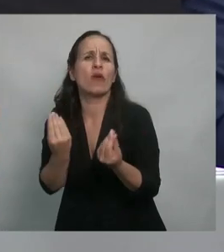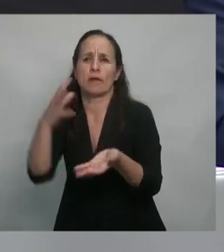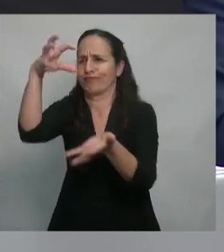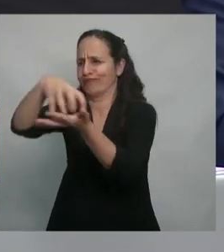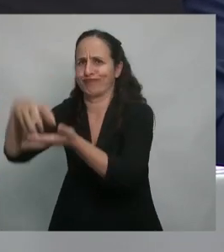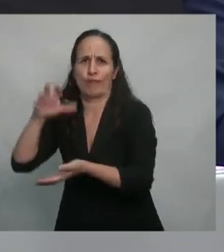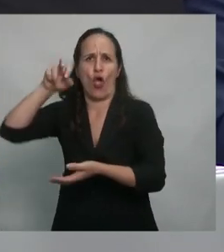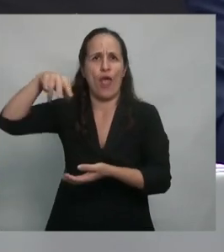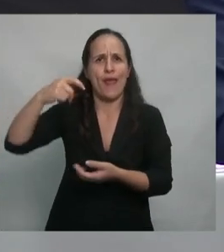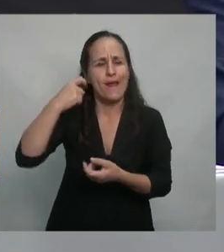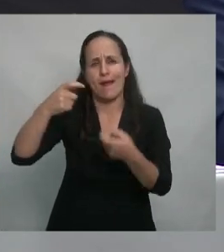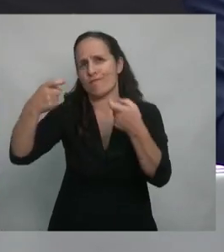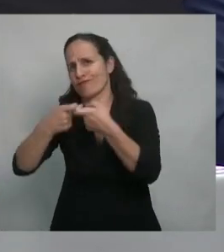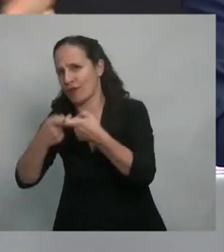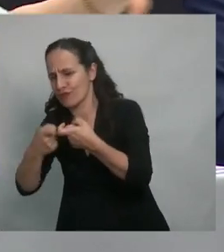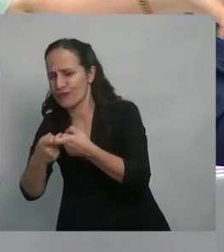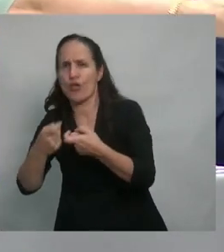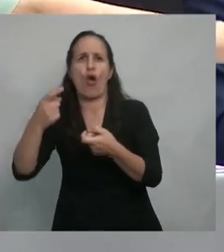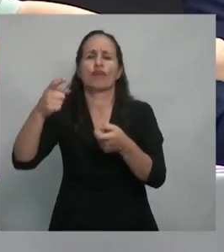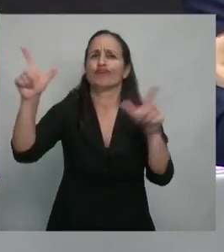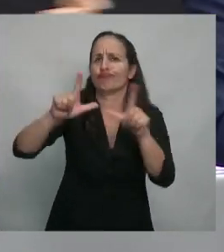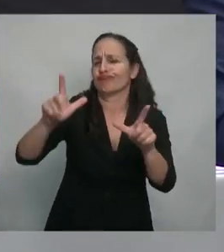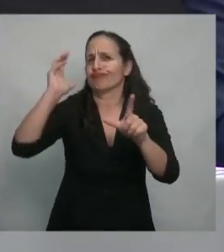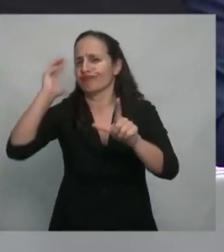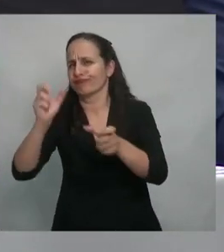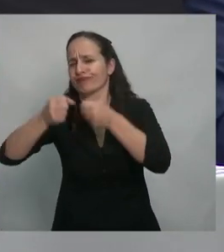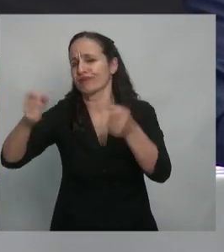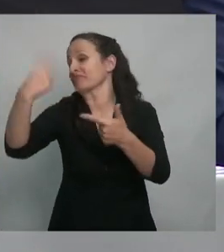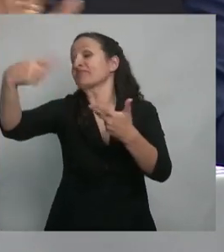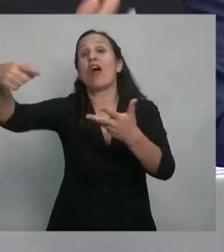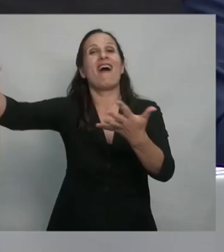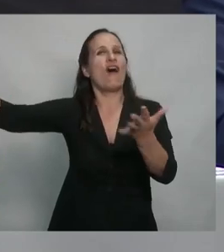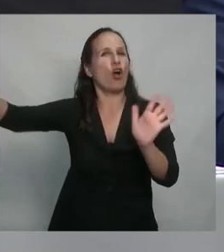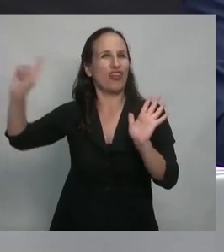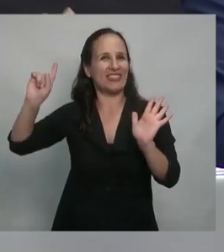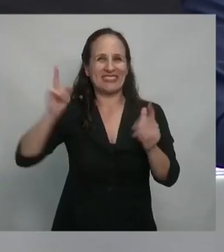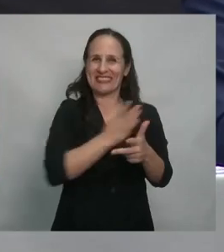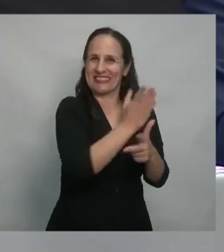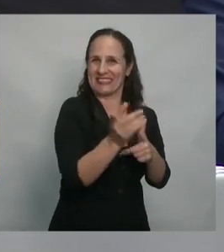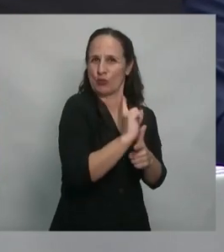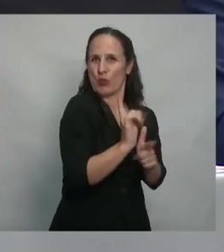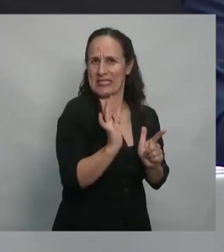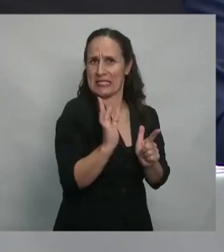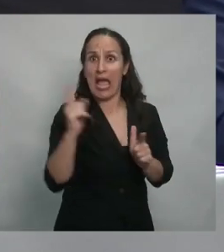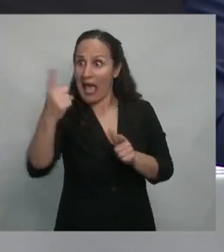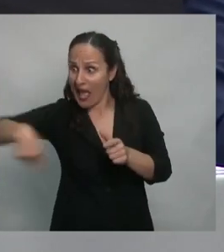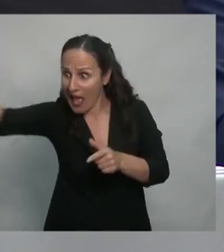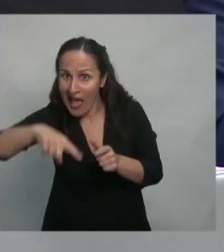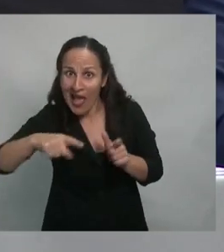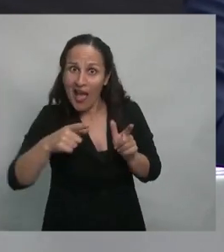en organismos, en sociedades, en medios de comunicación, cosas que no están reguladas ni en ninguna constitución